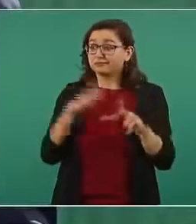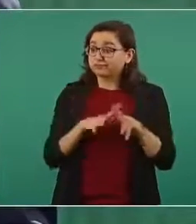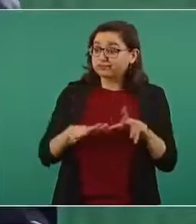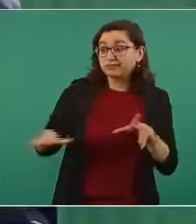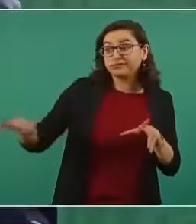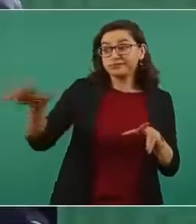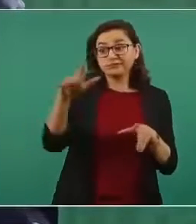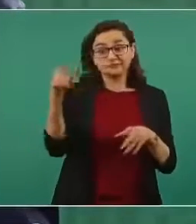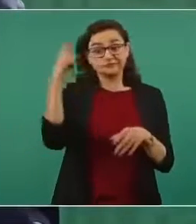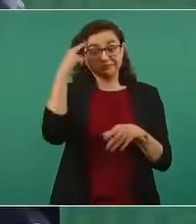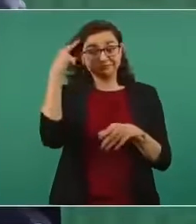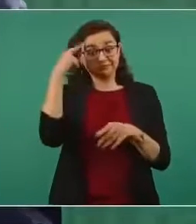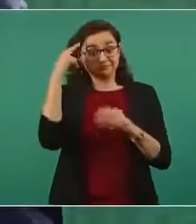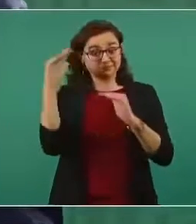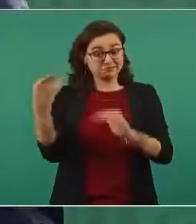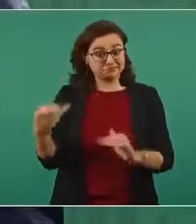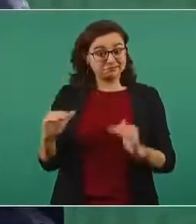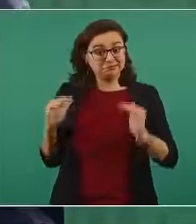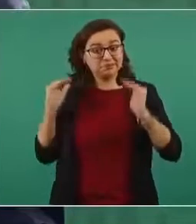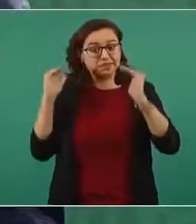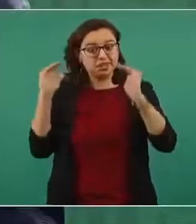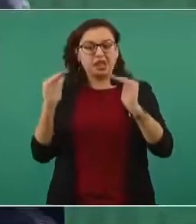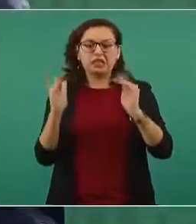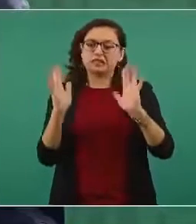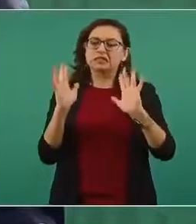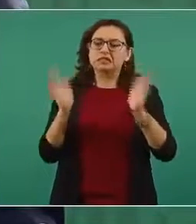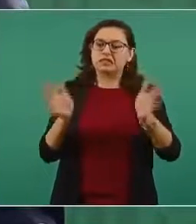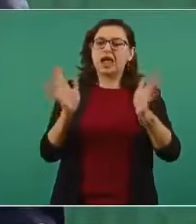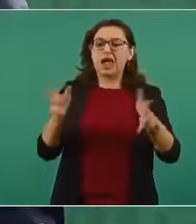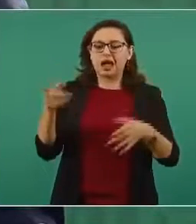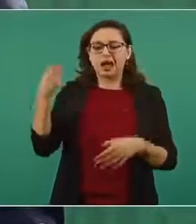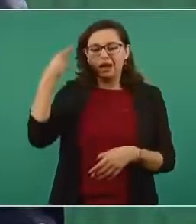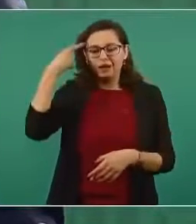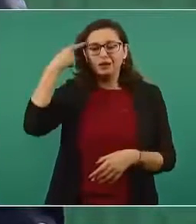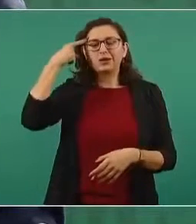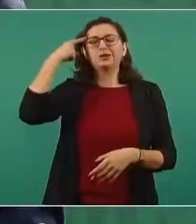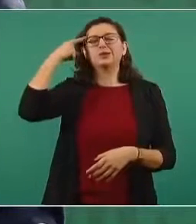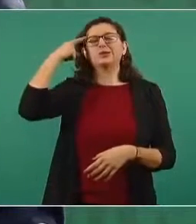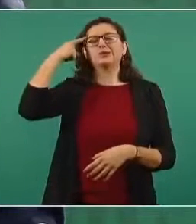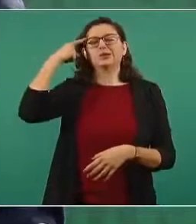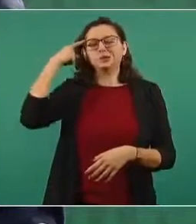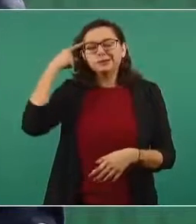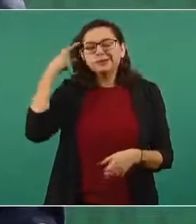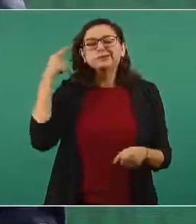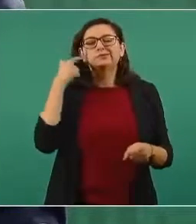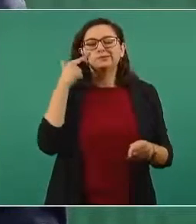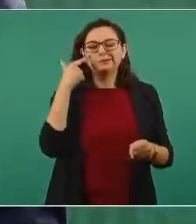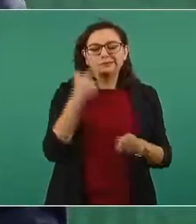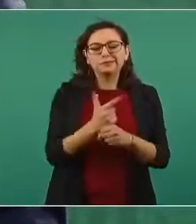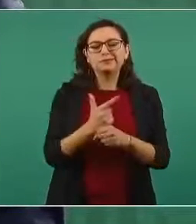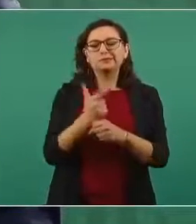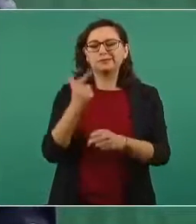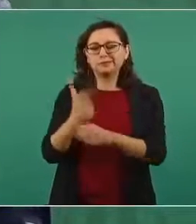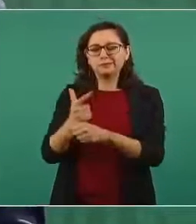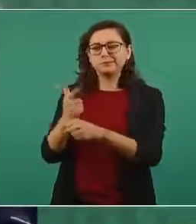Le hicieron esa